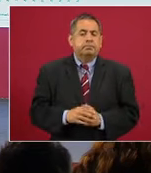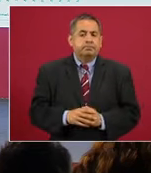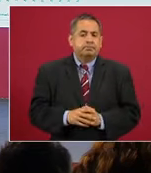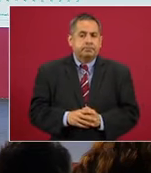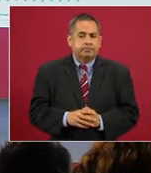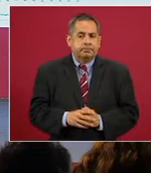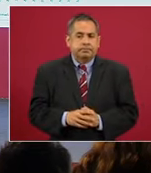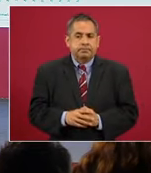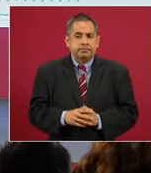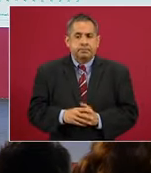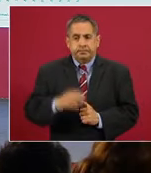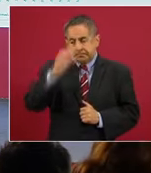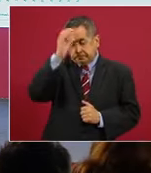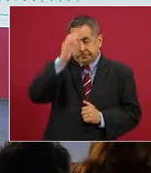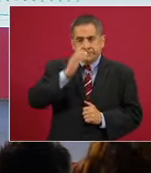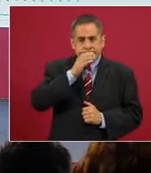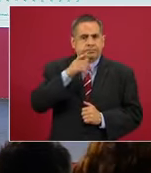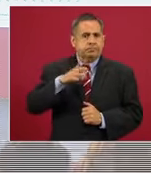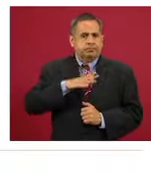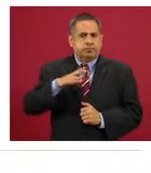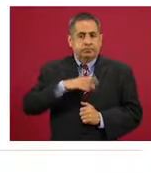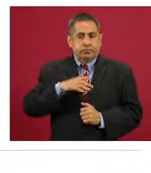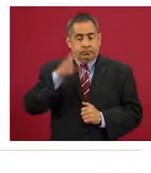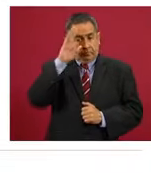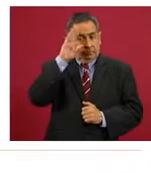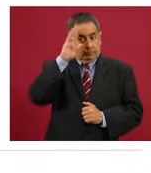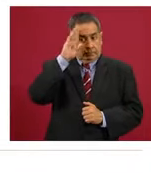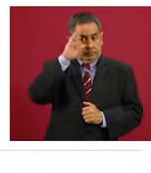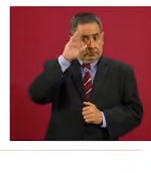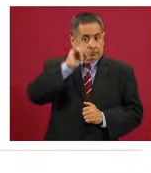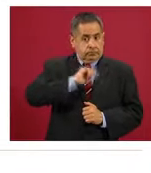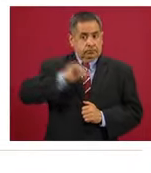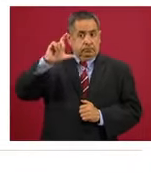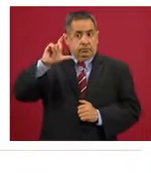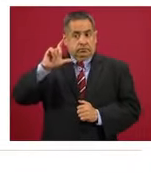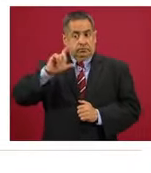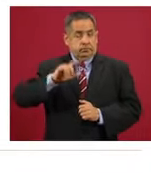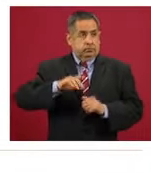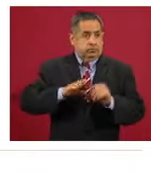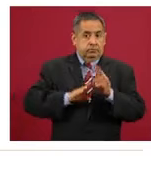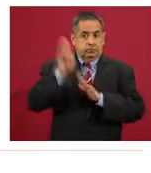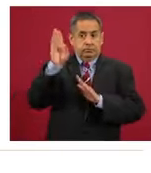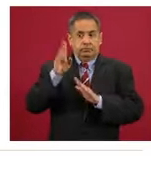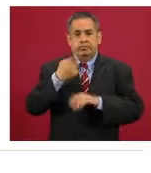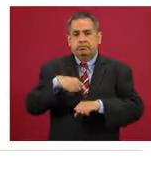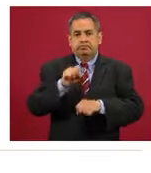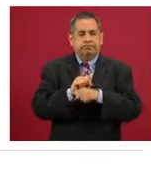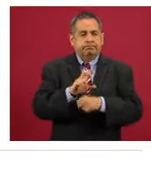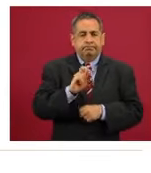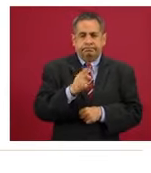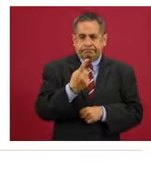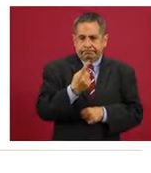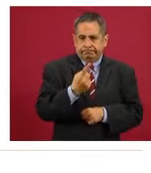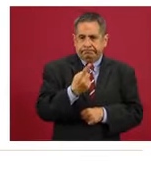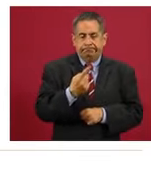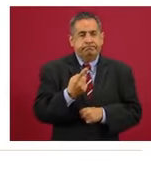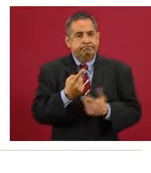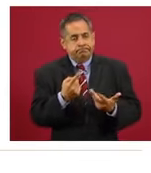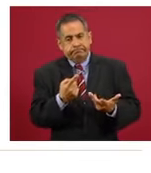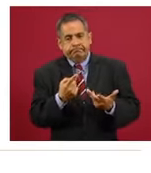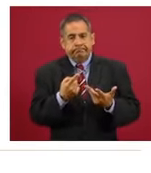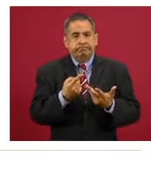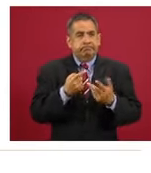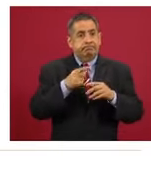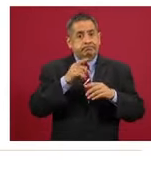En Coahuila tenemos esta subida que llegó hasta la semana 31 y posteriormente tenemos ya